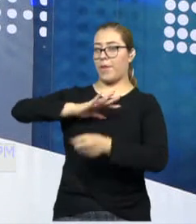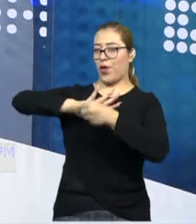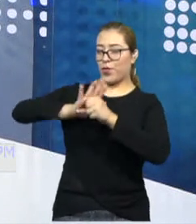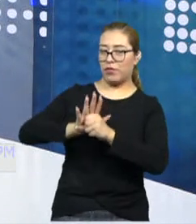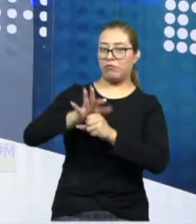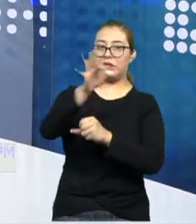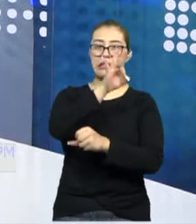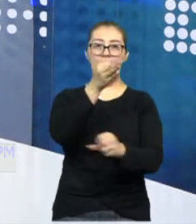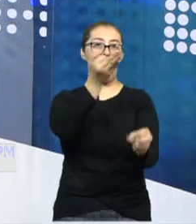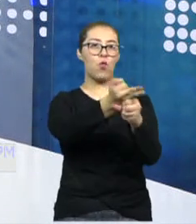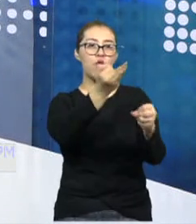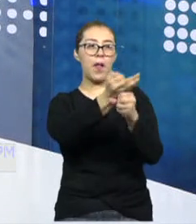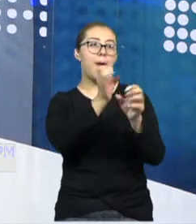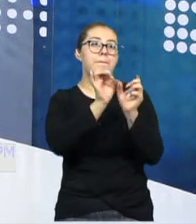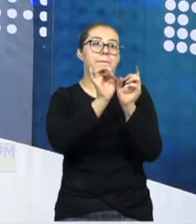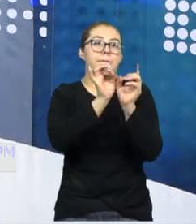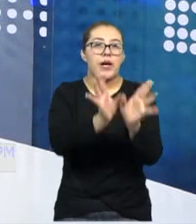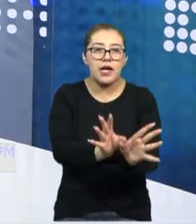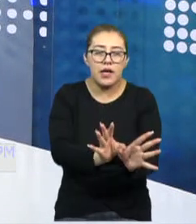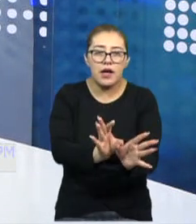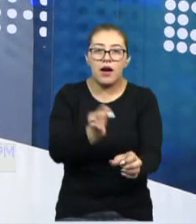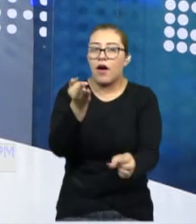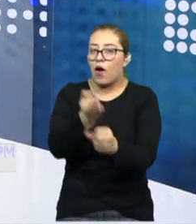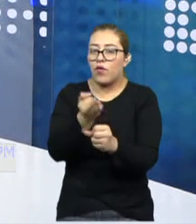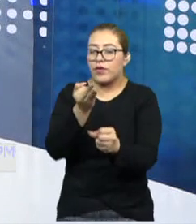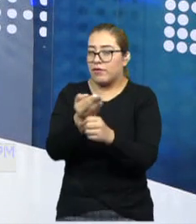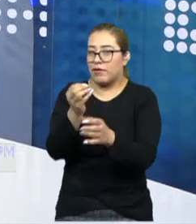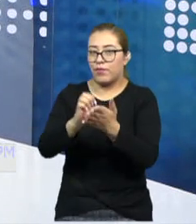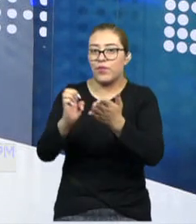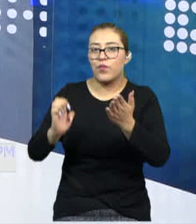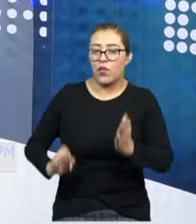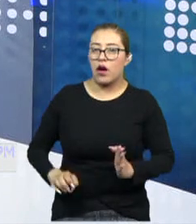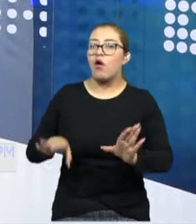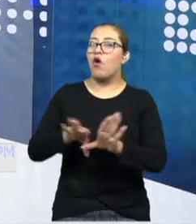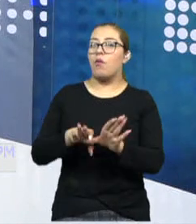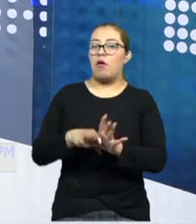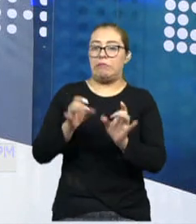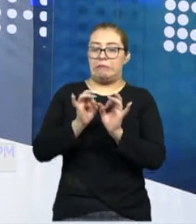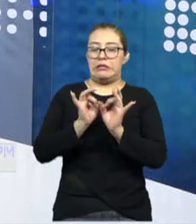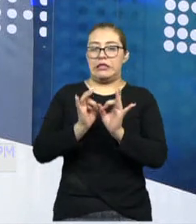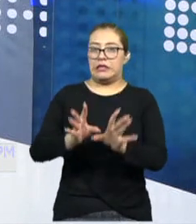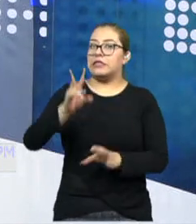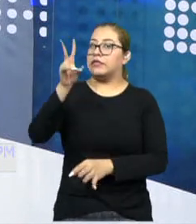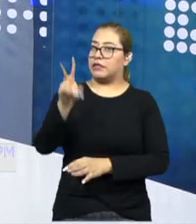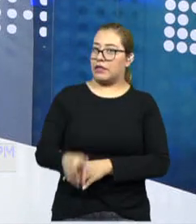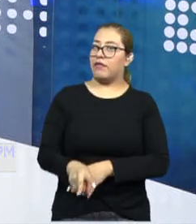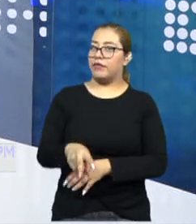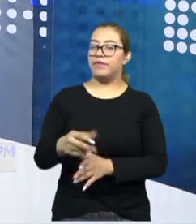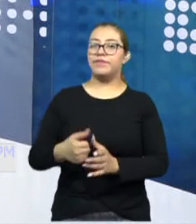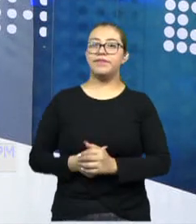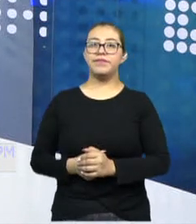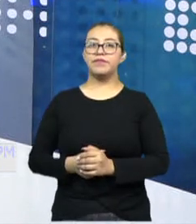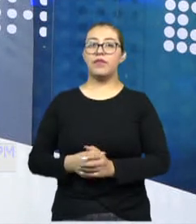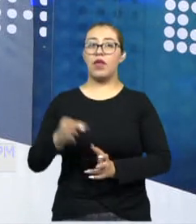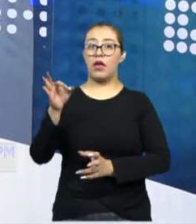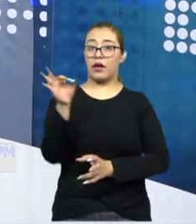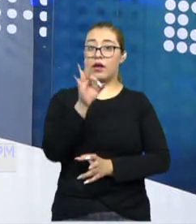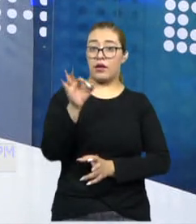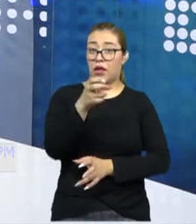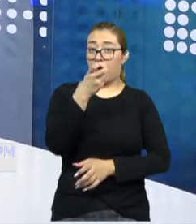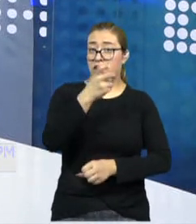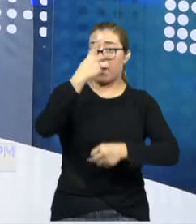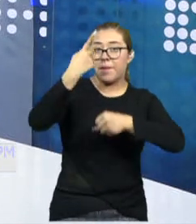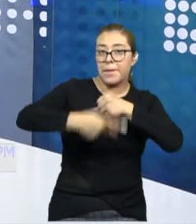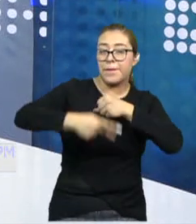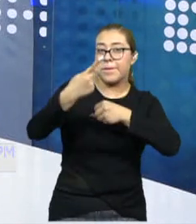como en esta ocasión o en este caso, de manera impresionante. ¿Pudo haber algún riesgo,